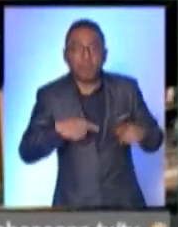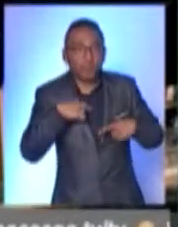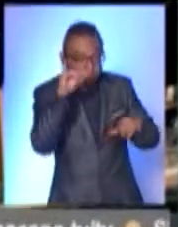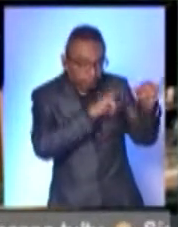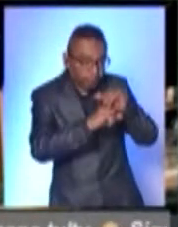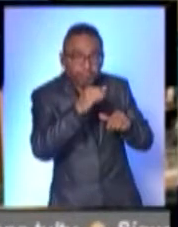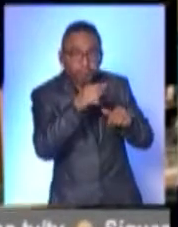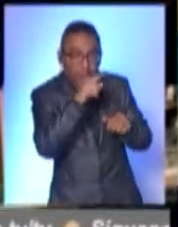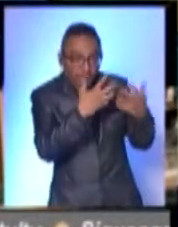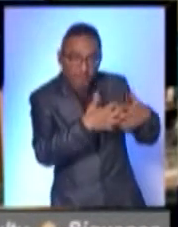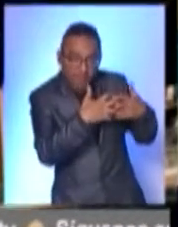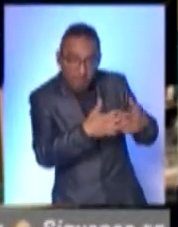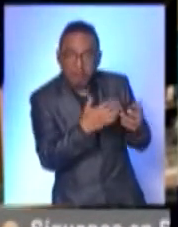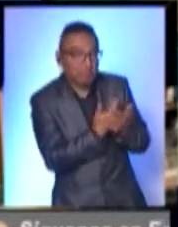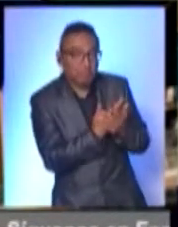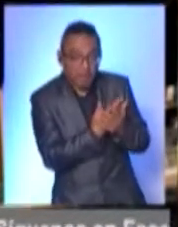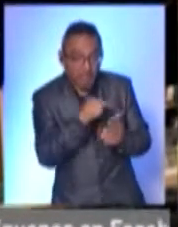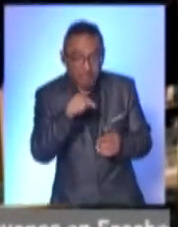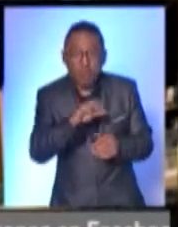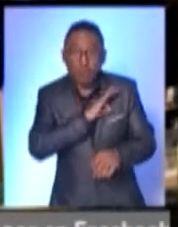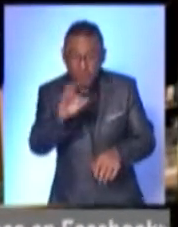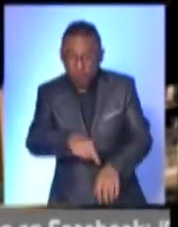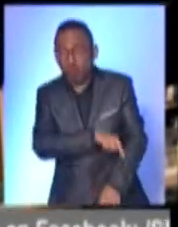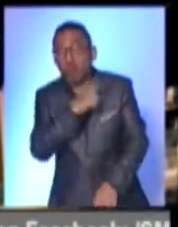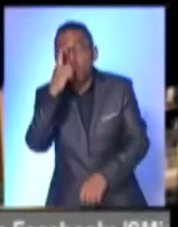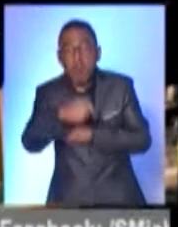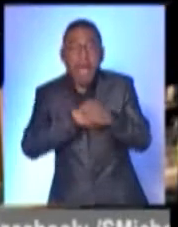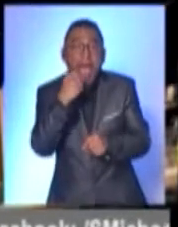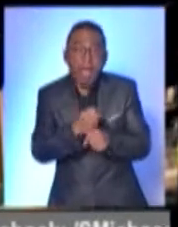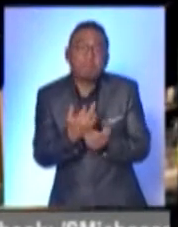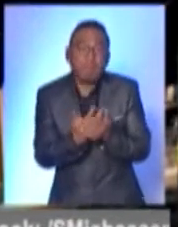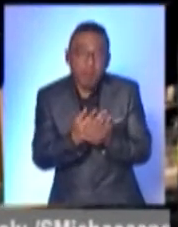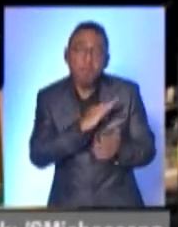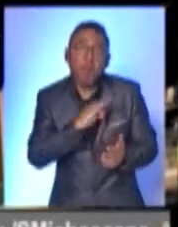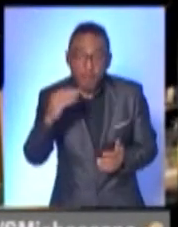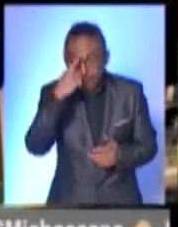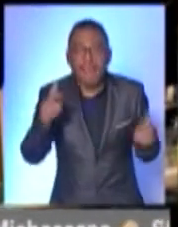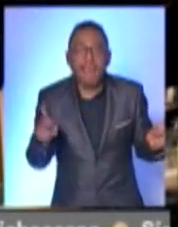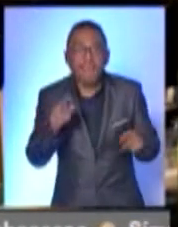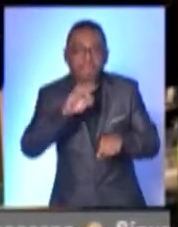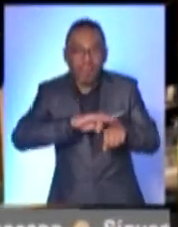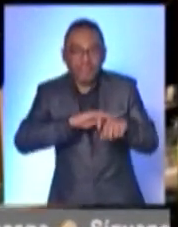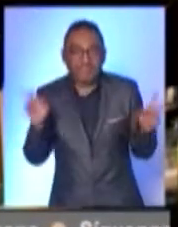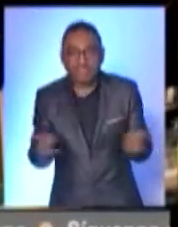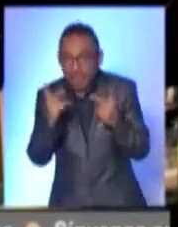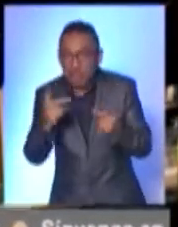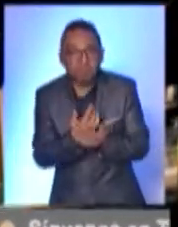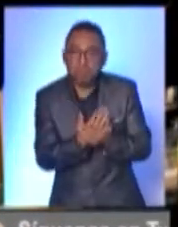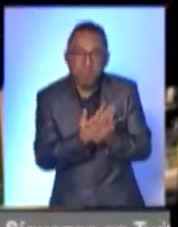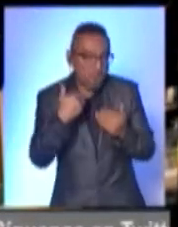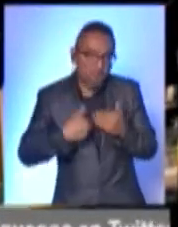médico podría tomar hasta más de un año. Cuando la autorización de emergencia se da, es